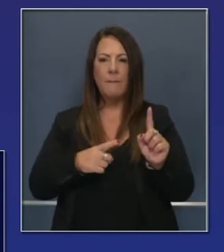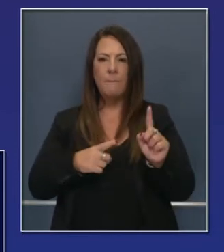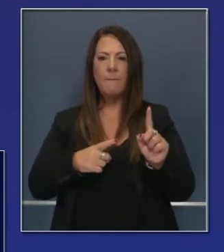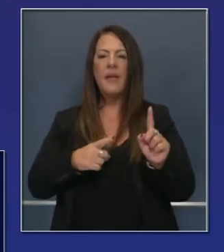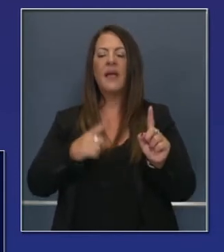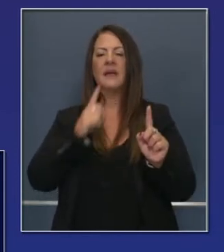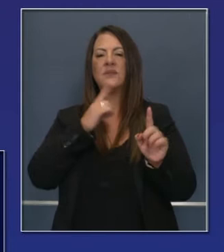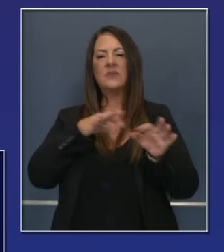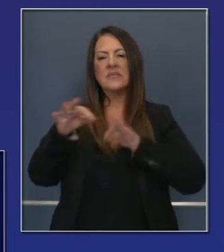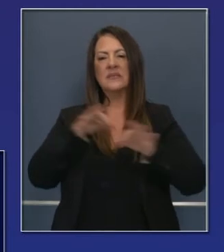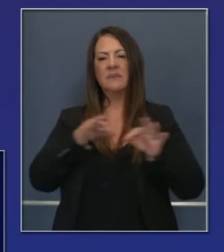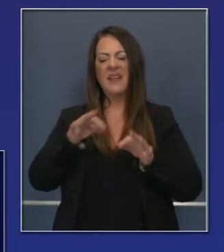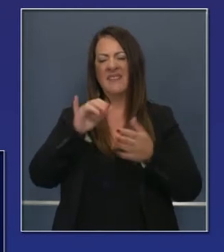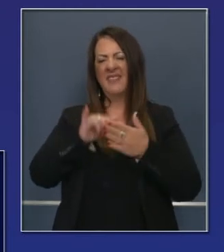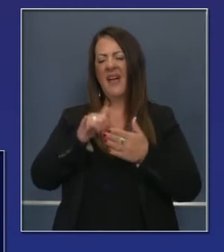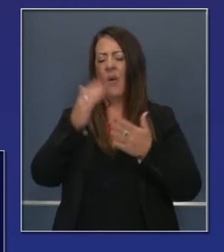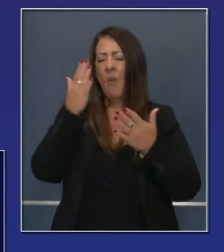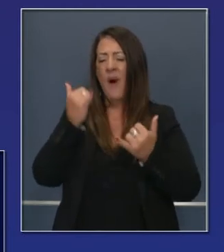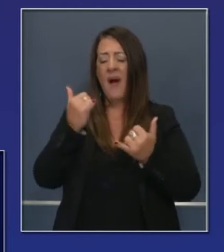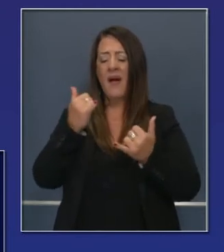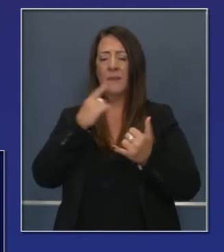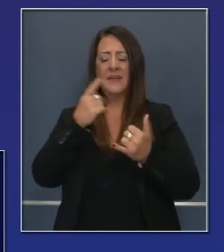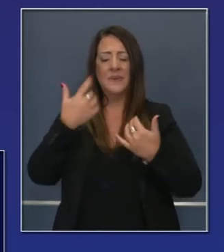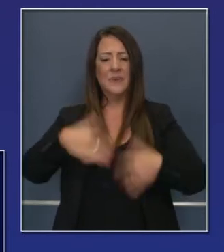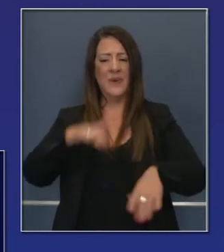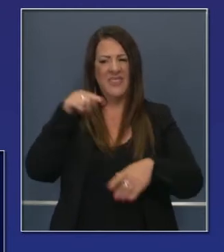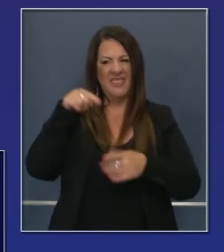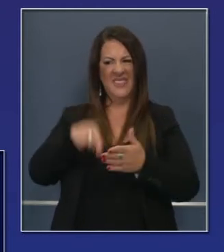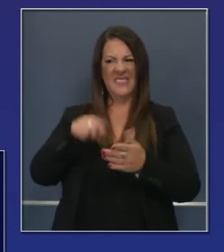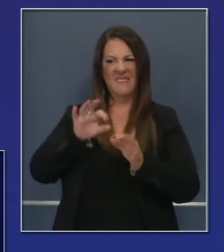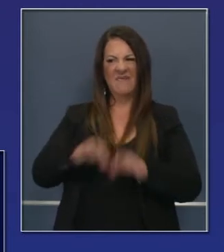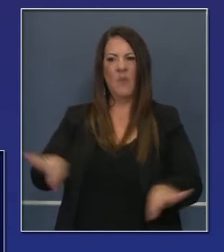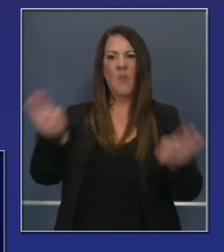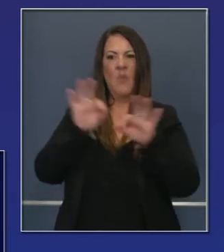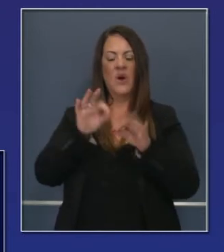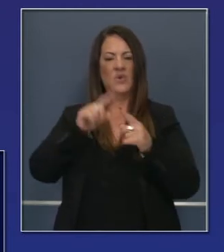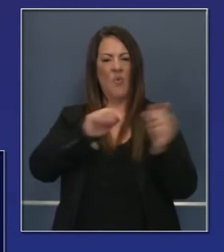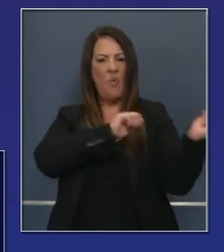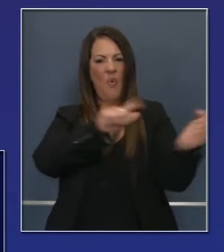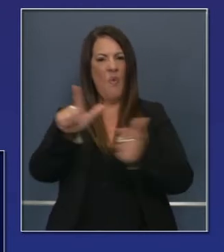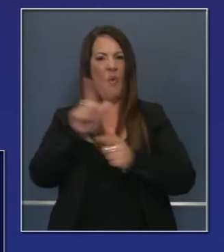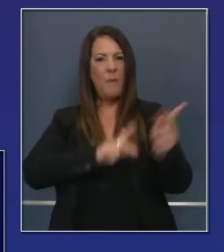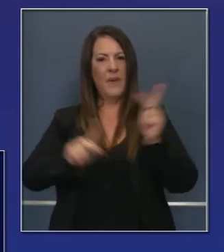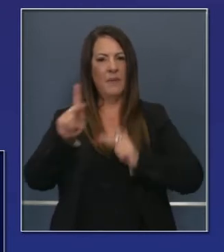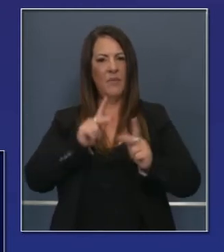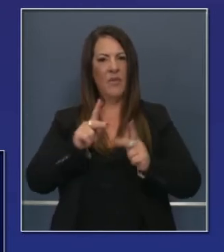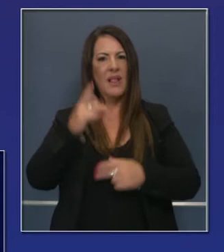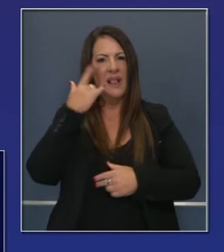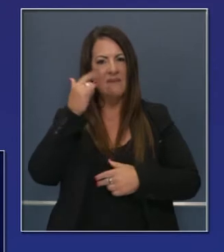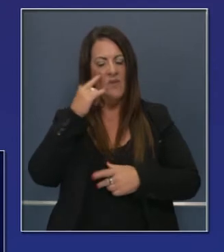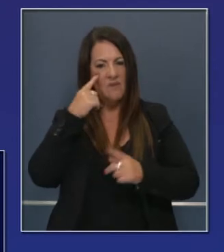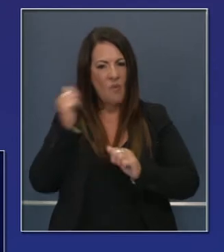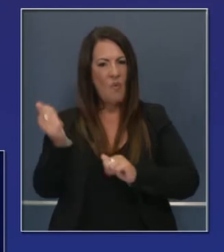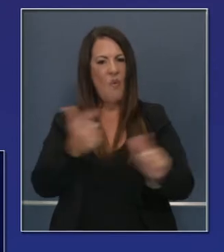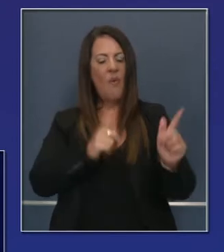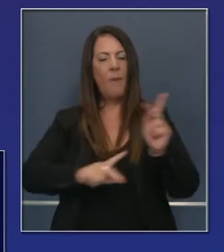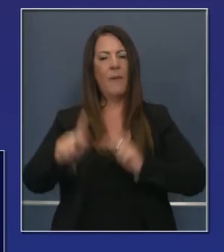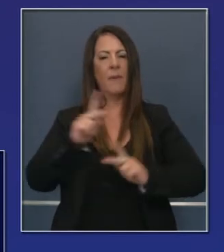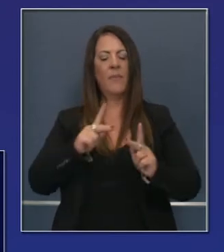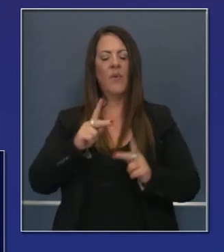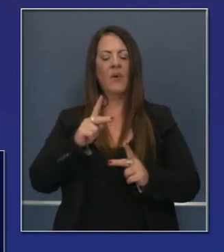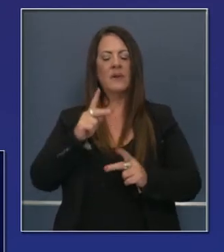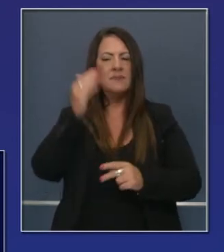muy grande para que esto tenga significado para todo el mundo. Todos los californianos, ellos serán